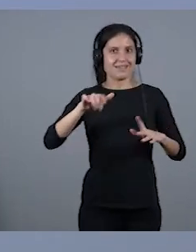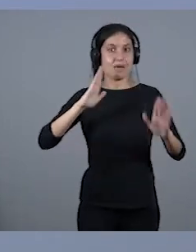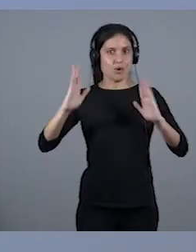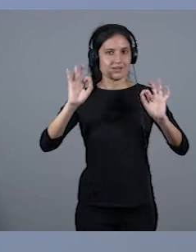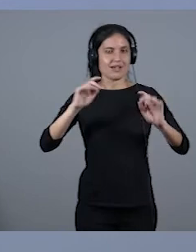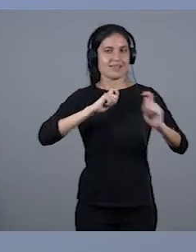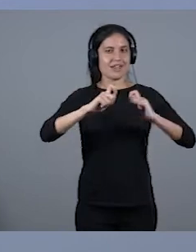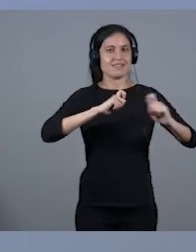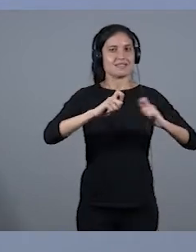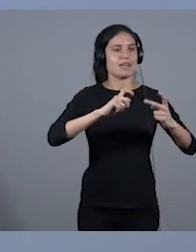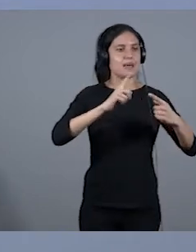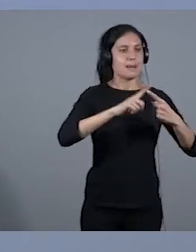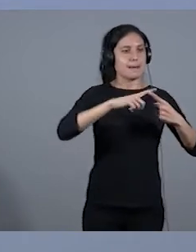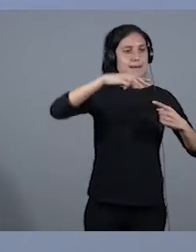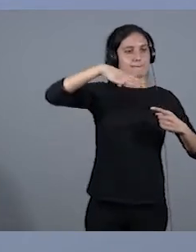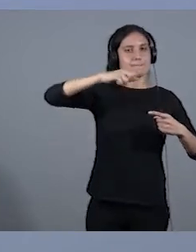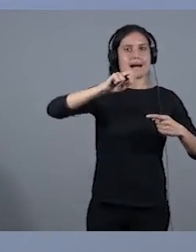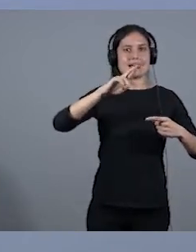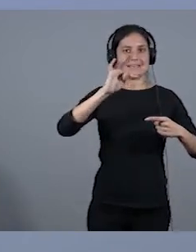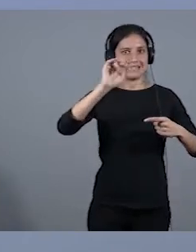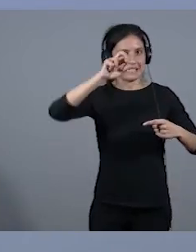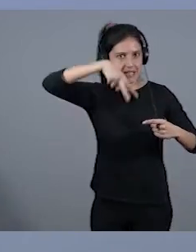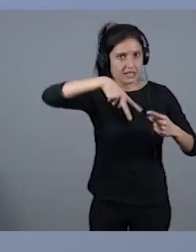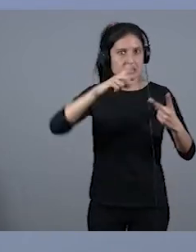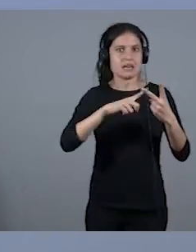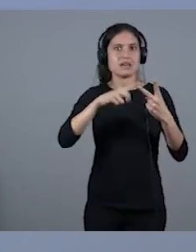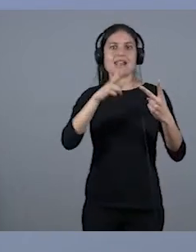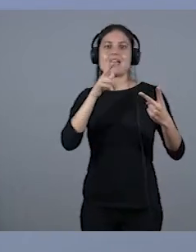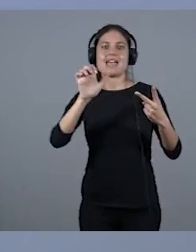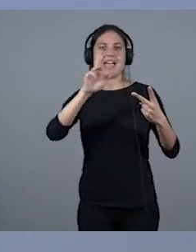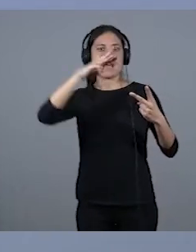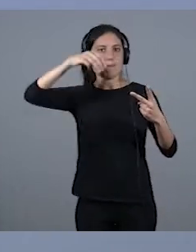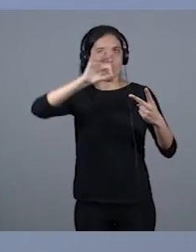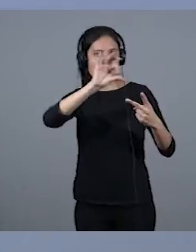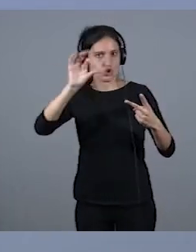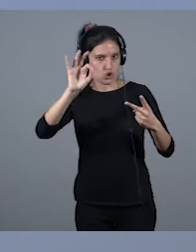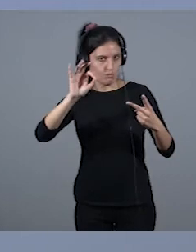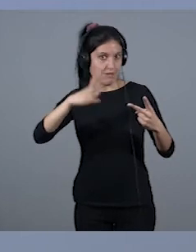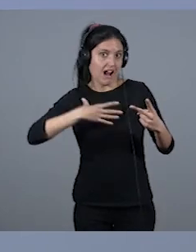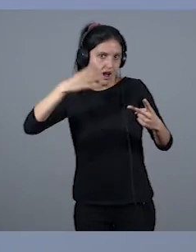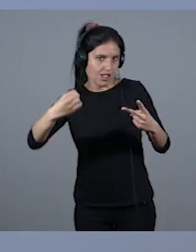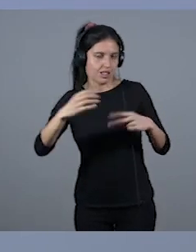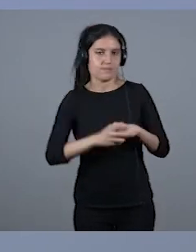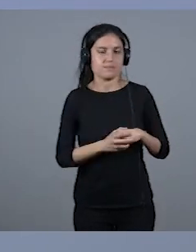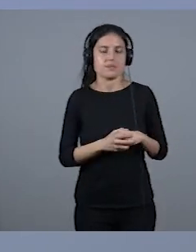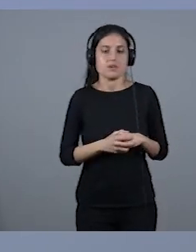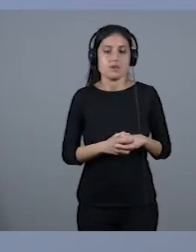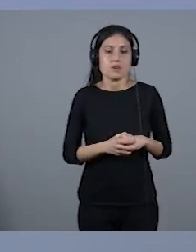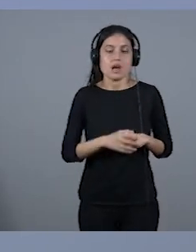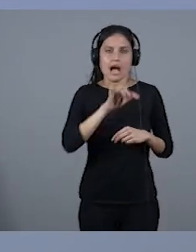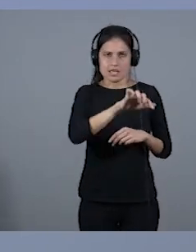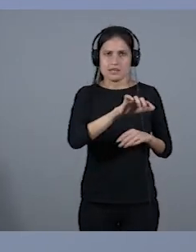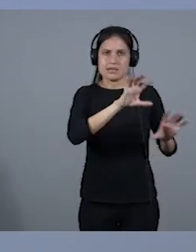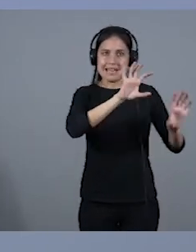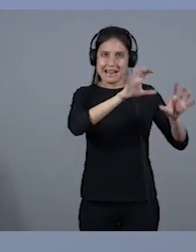Hermoso, que era el alcalde, pero me gustaba más el tema del deporte. Y cuando estaba en Radio Club hablando con Paco, me dijo,